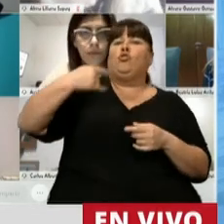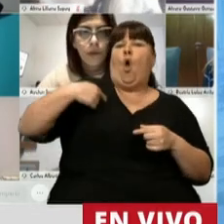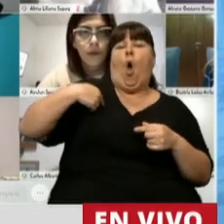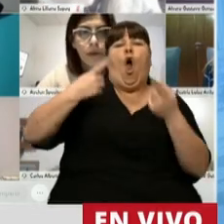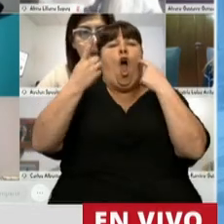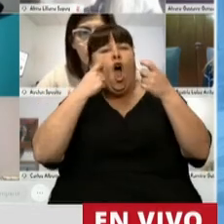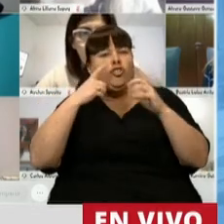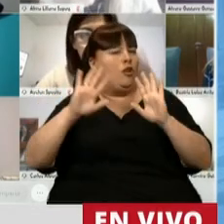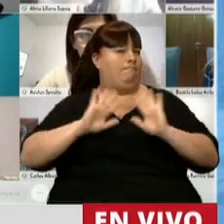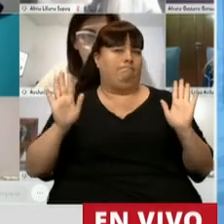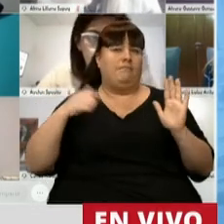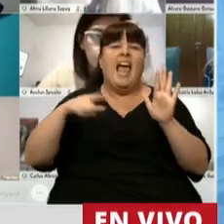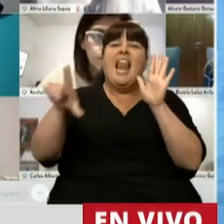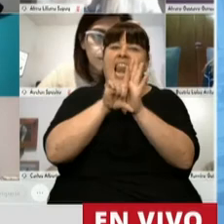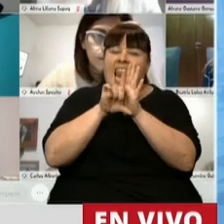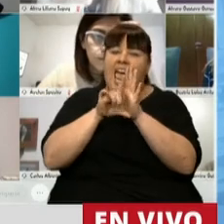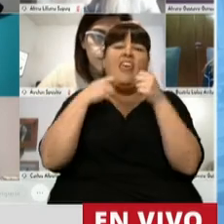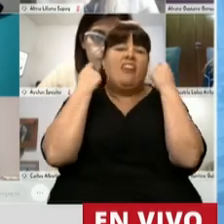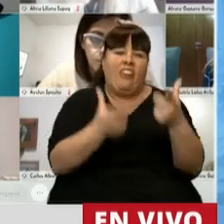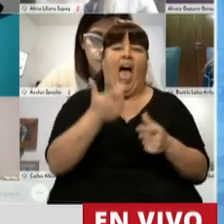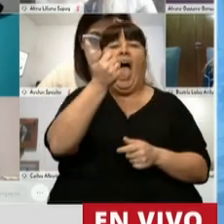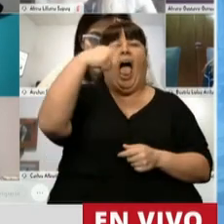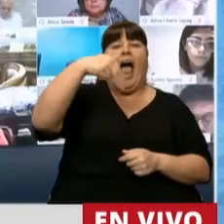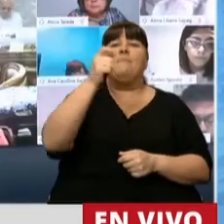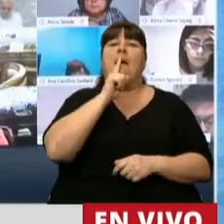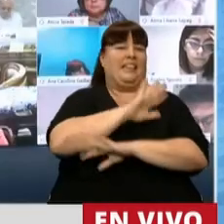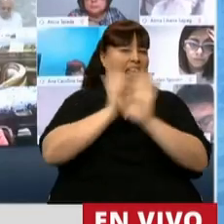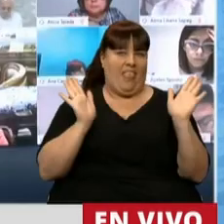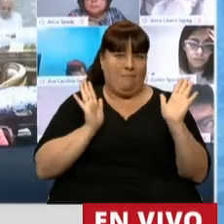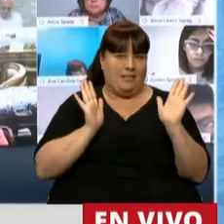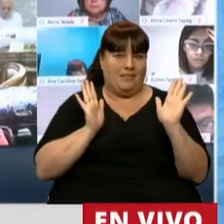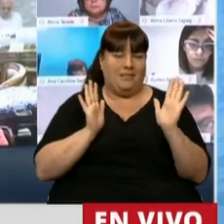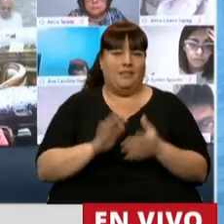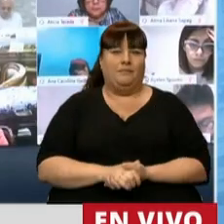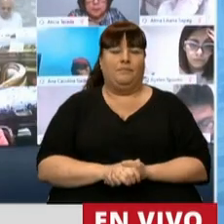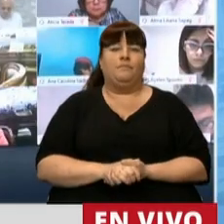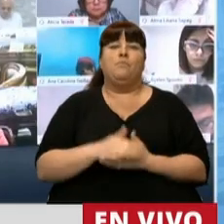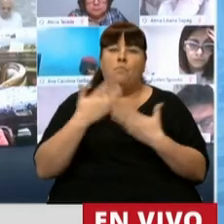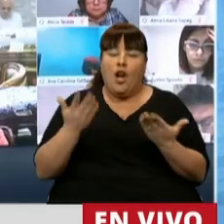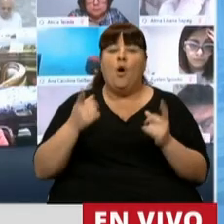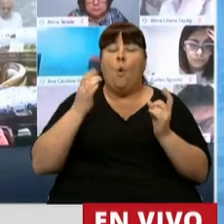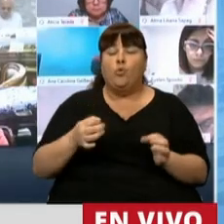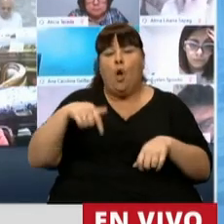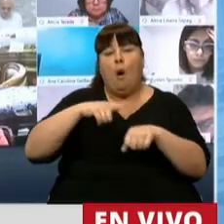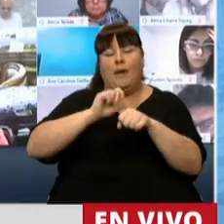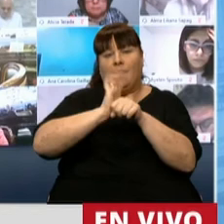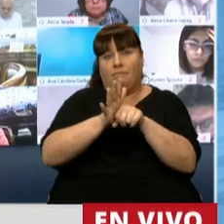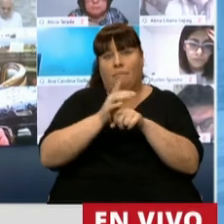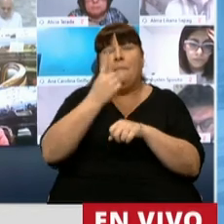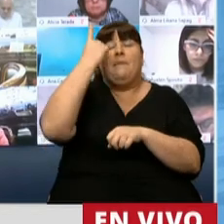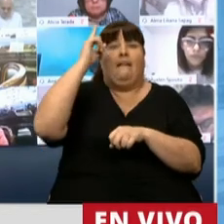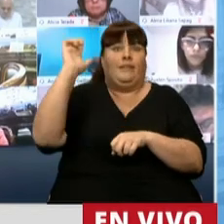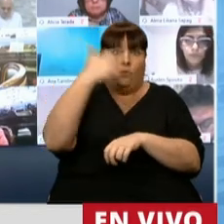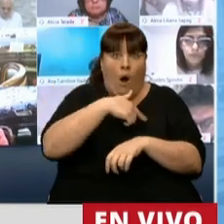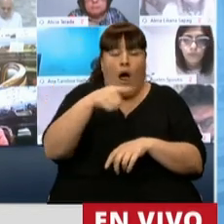las atribuciones que nuestro marco legal le otorga a la ANMAT. Justamente, transitando esta pandemia inédita,